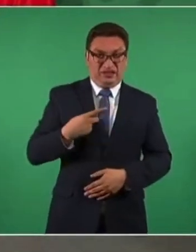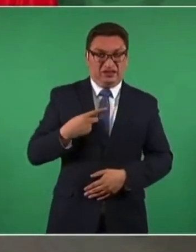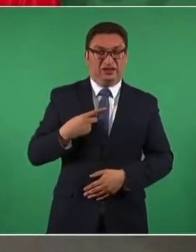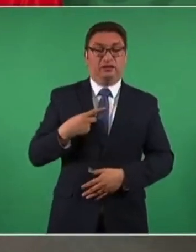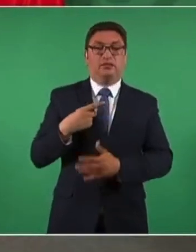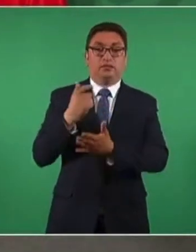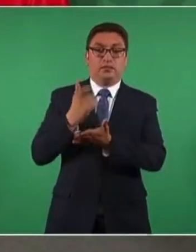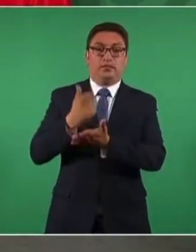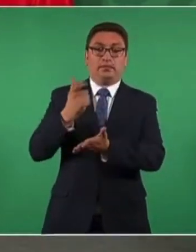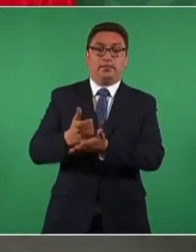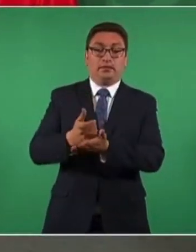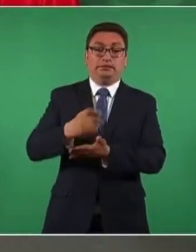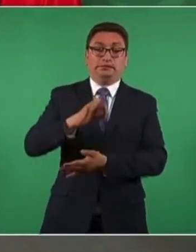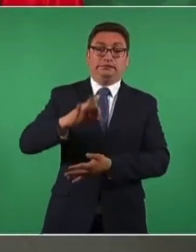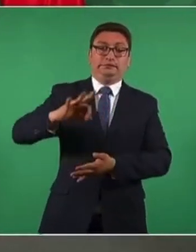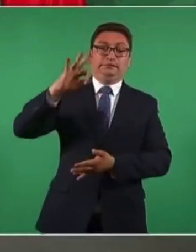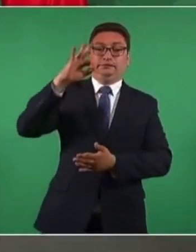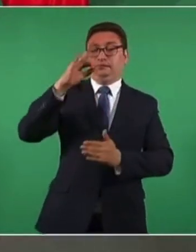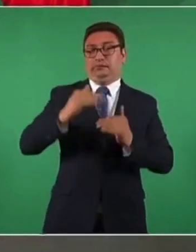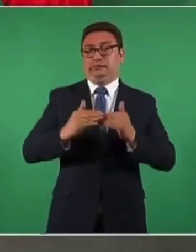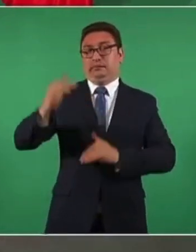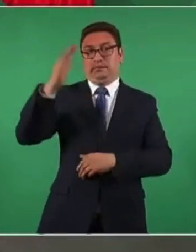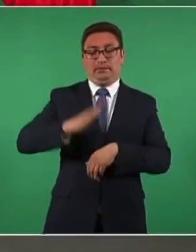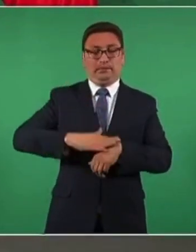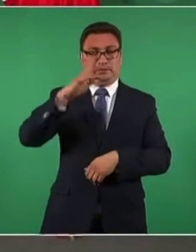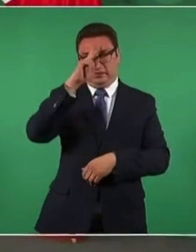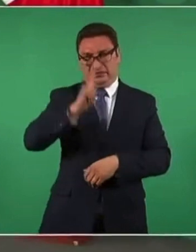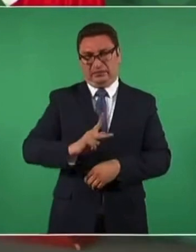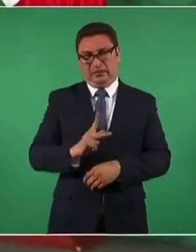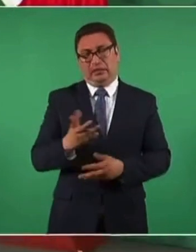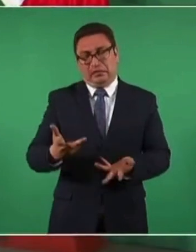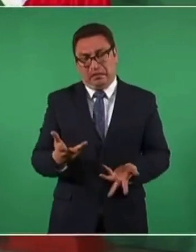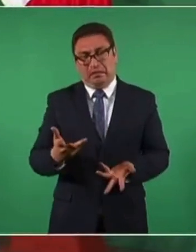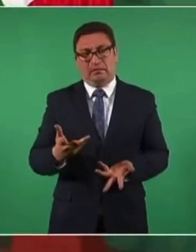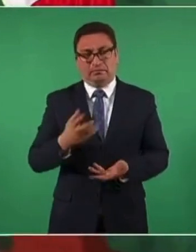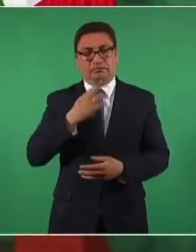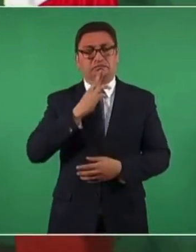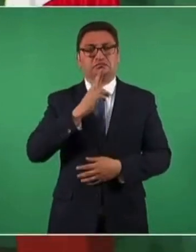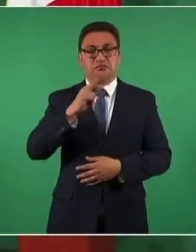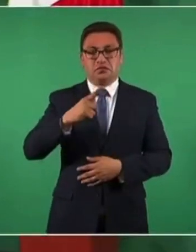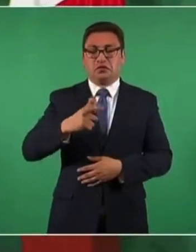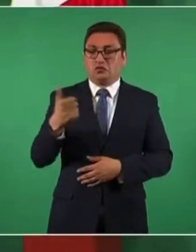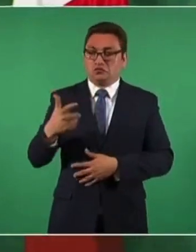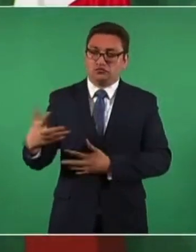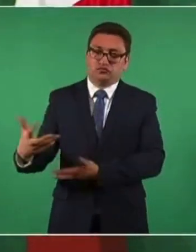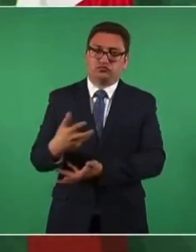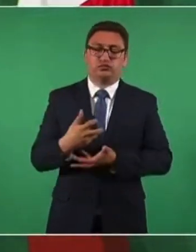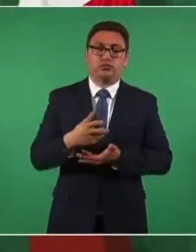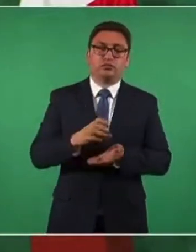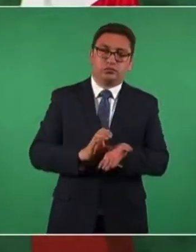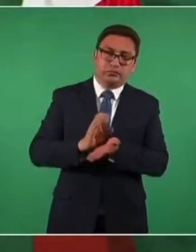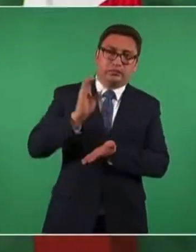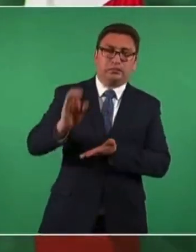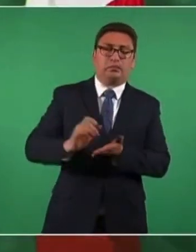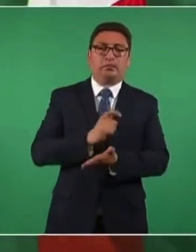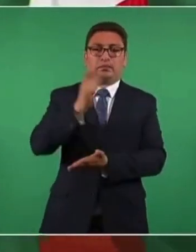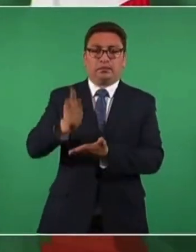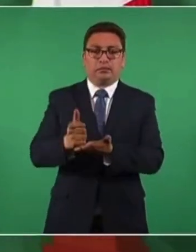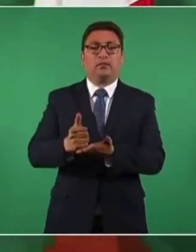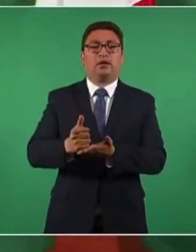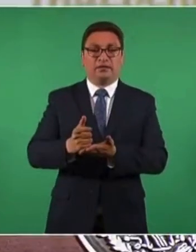altos intereses. Entonces, se va a lograr un ahorro importante